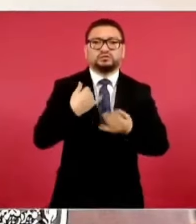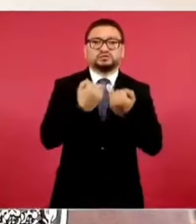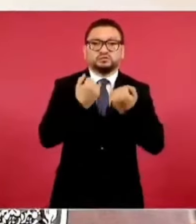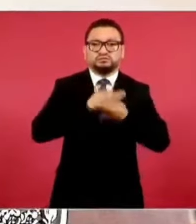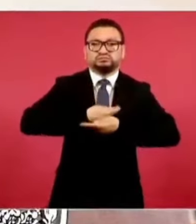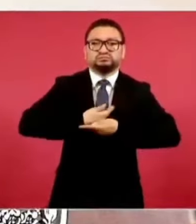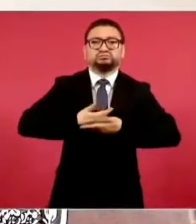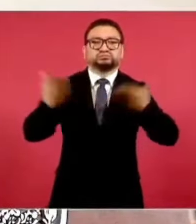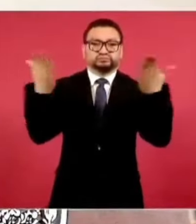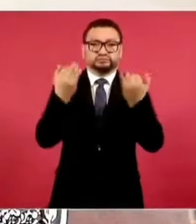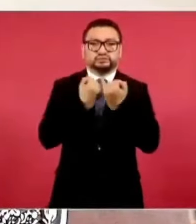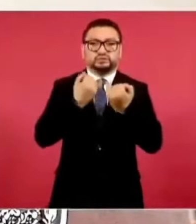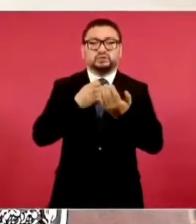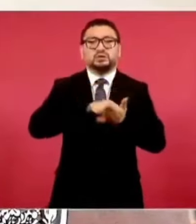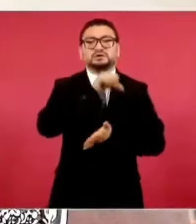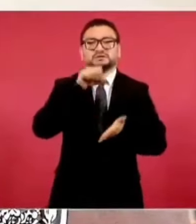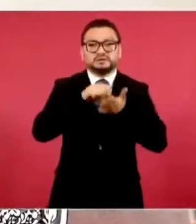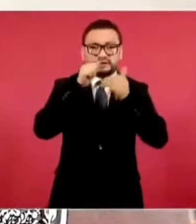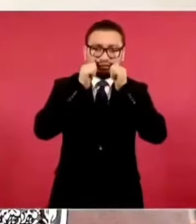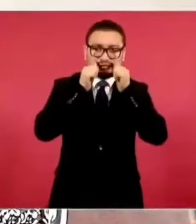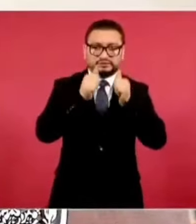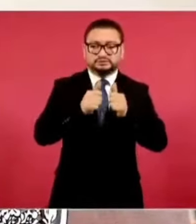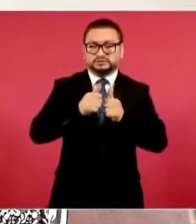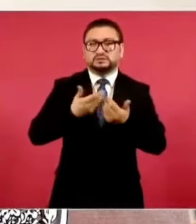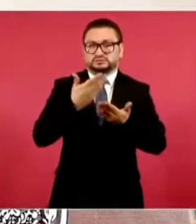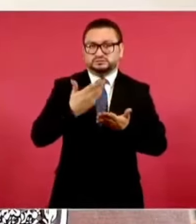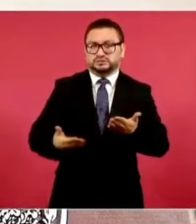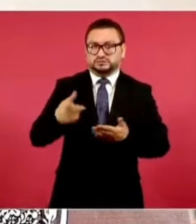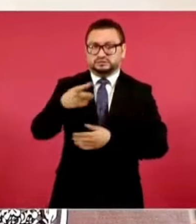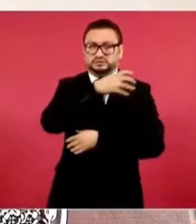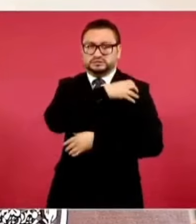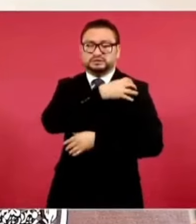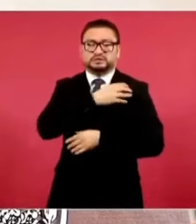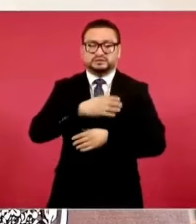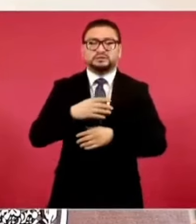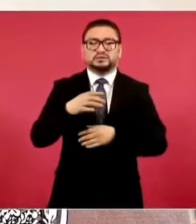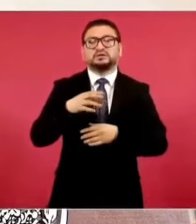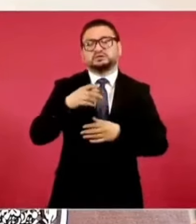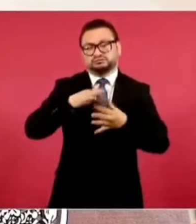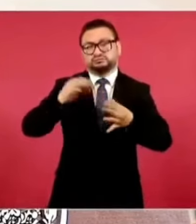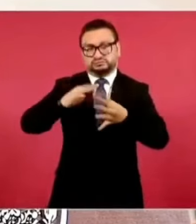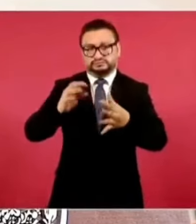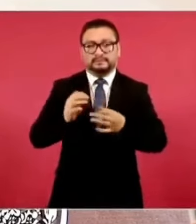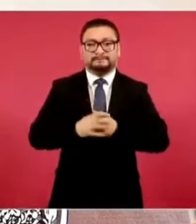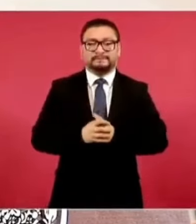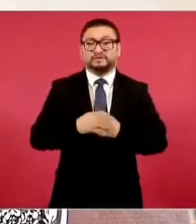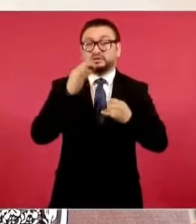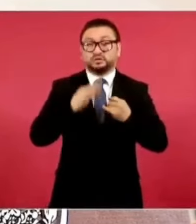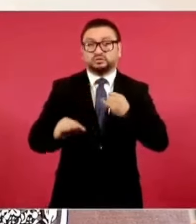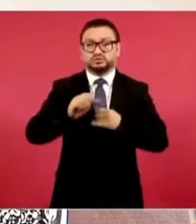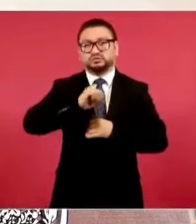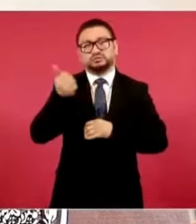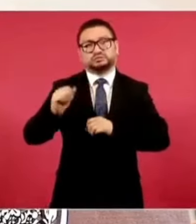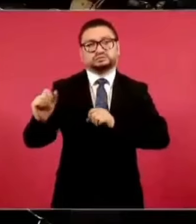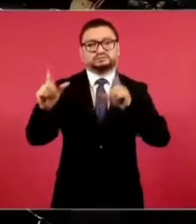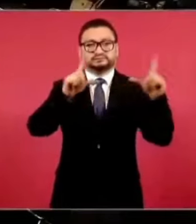y también de centro de atención, como ahora lo va a explicar el general Lóman. Finalmente, en la siguiente,